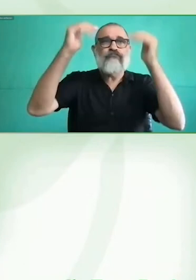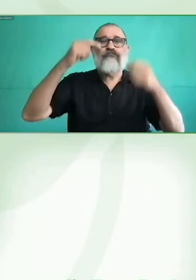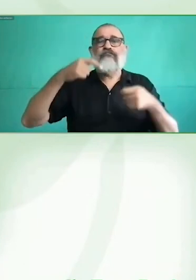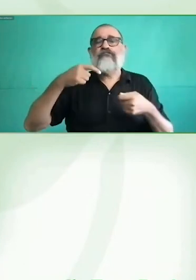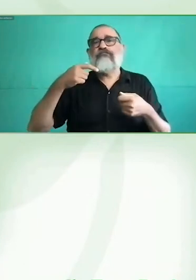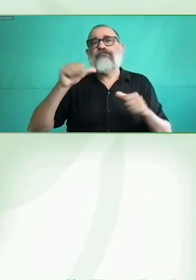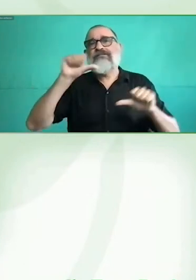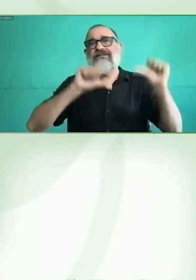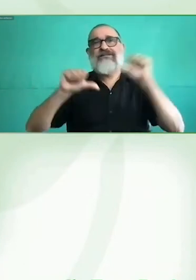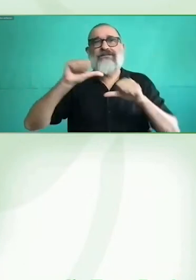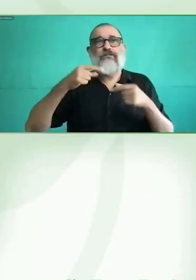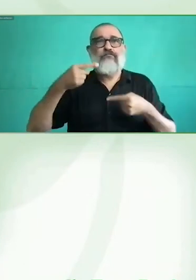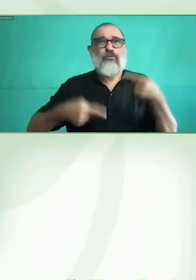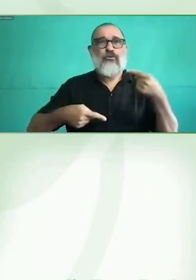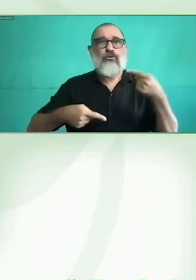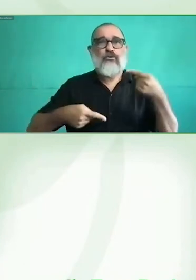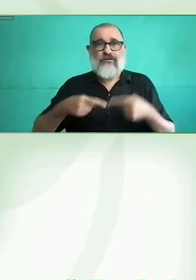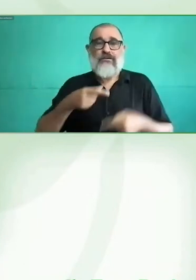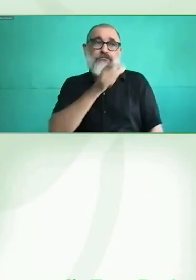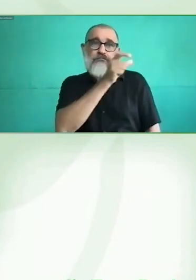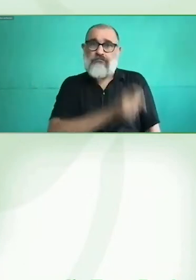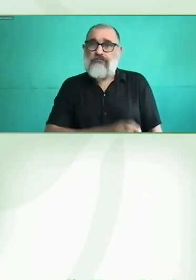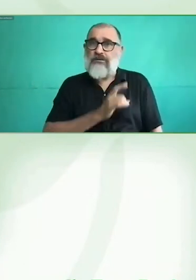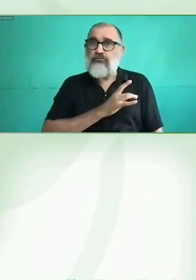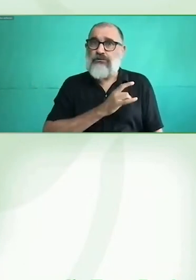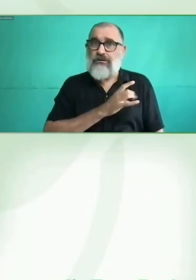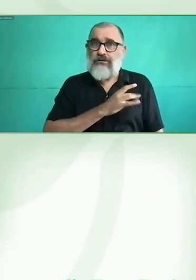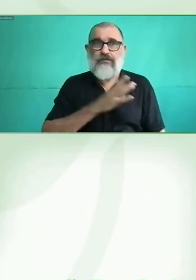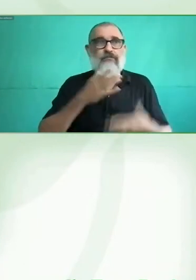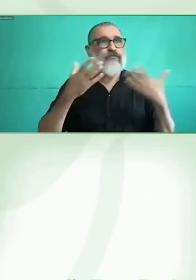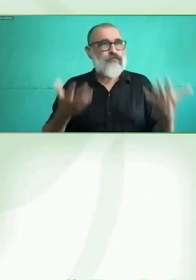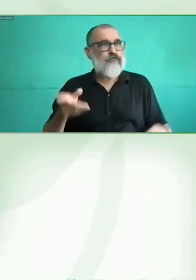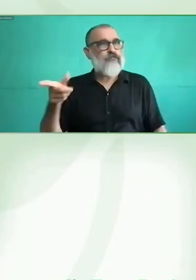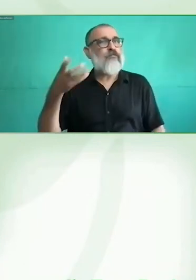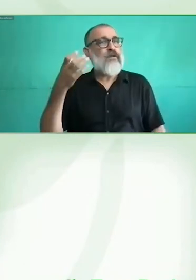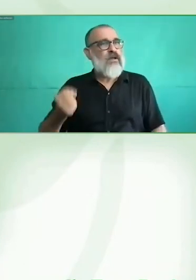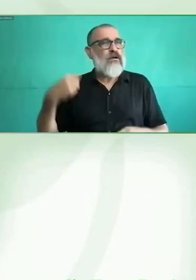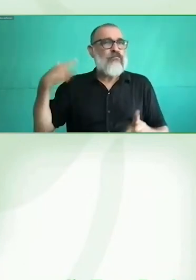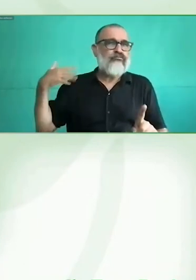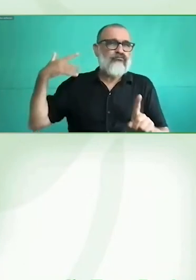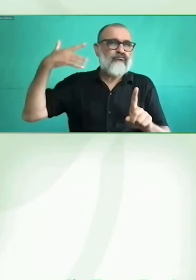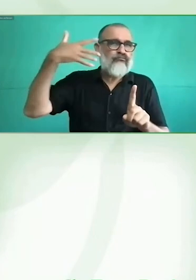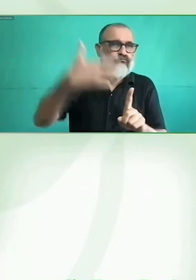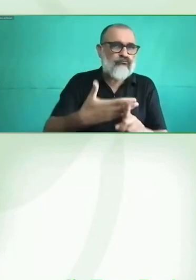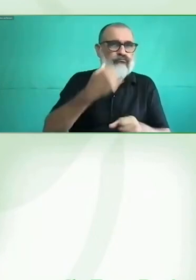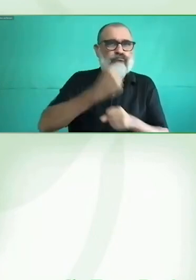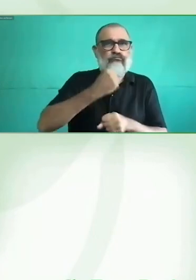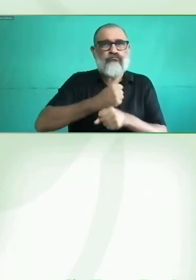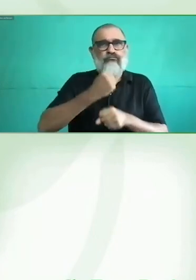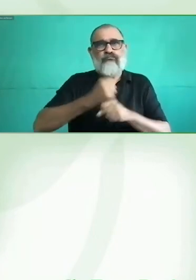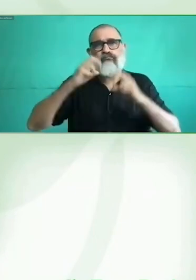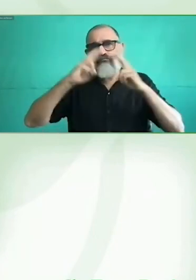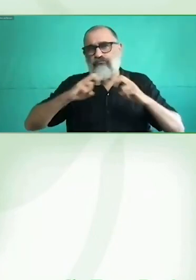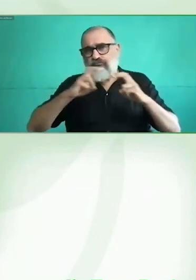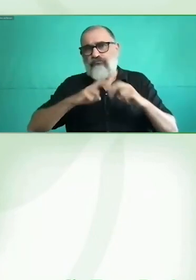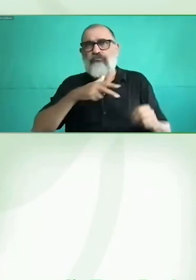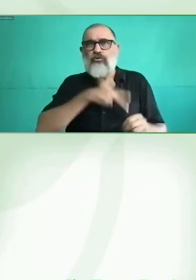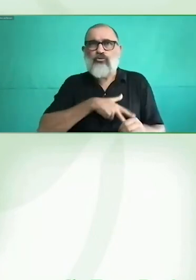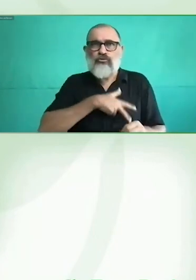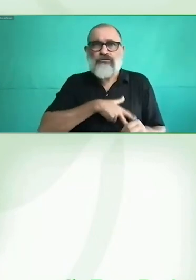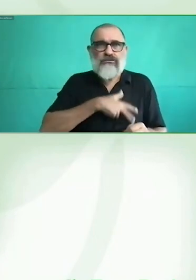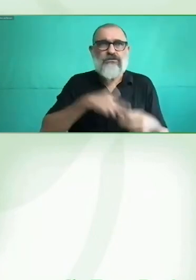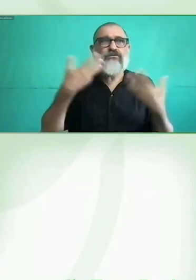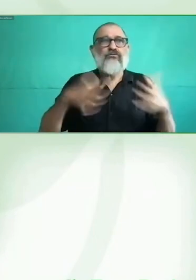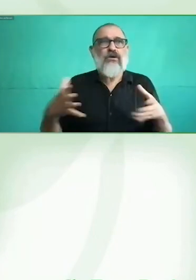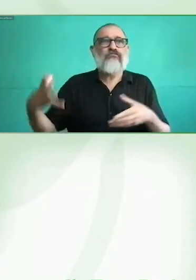de la investigación social y se ha unido a la Fundación Descúbreme en el año 2018 y desde 2019 lidera la